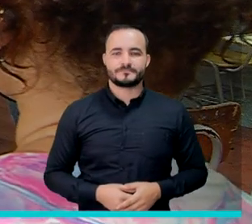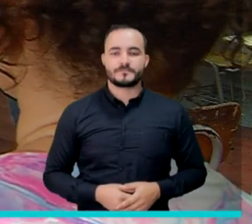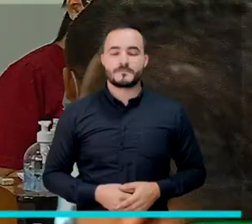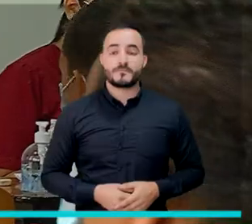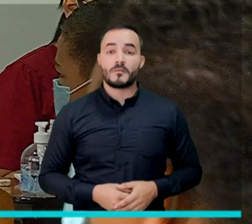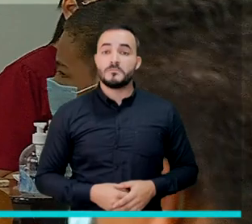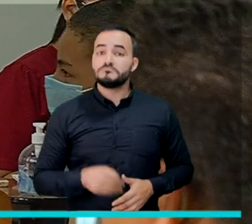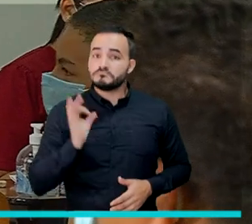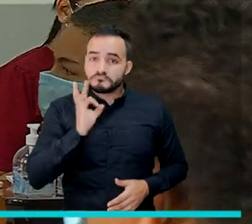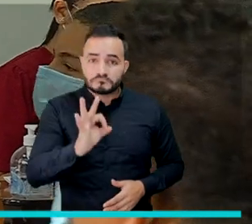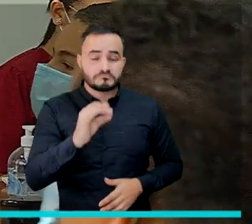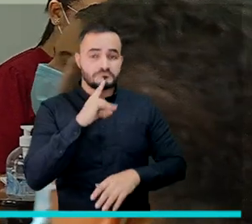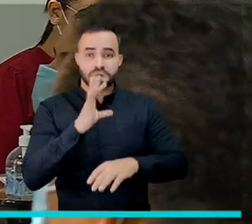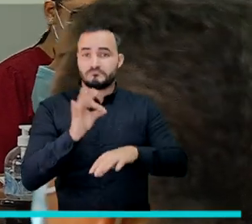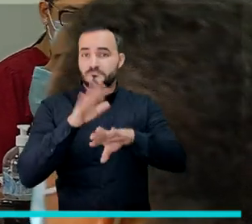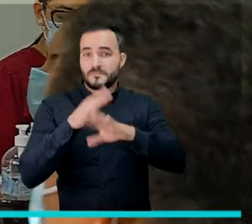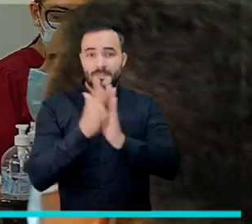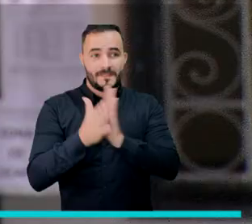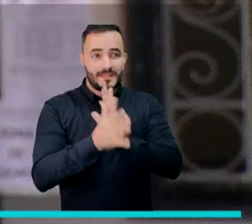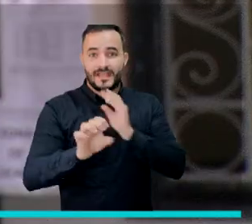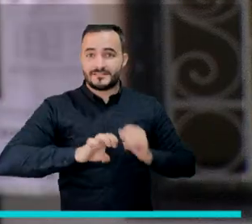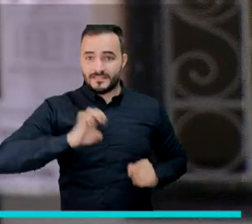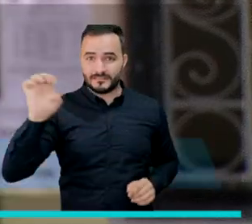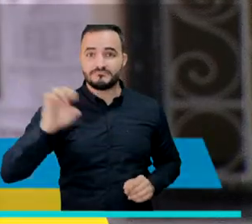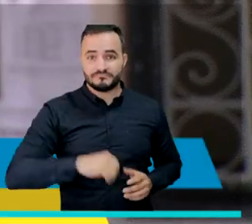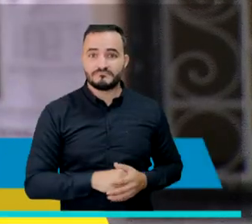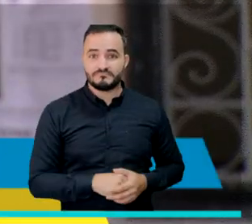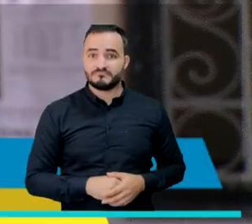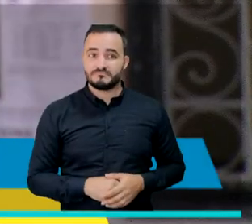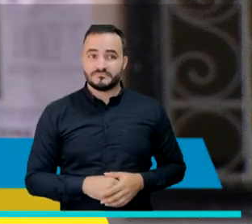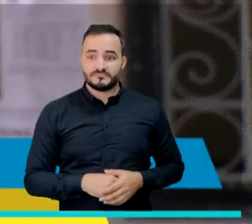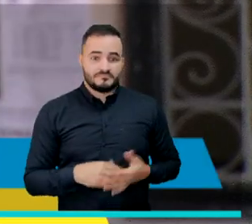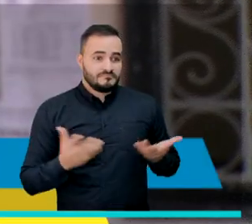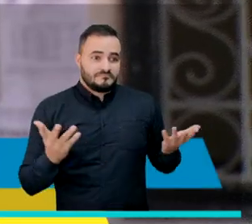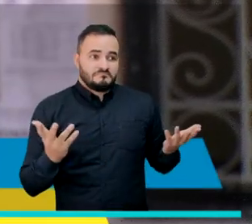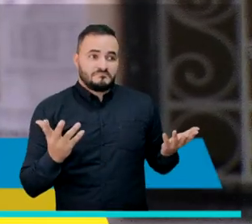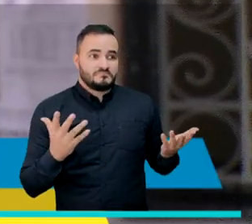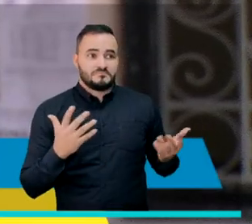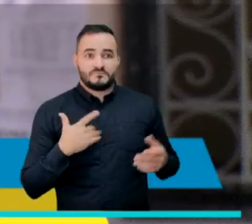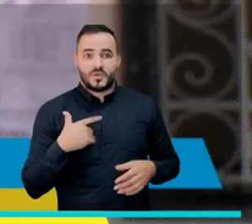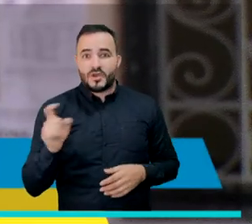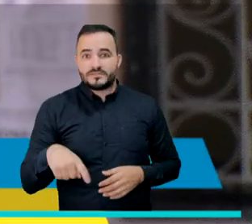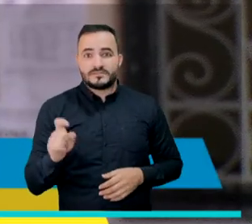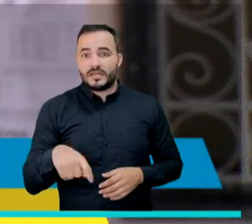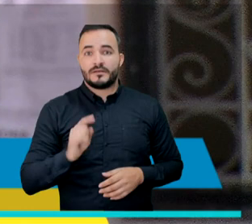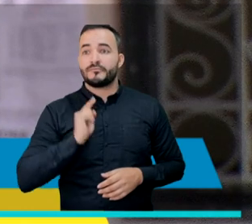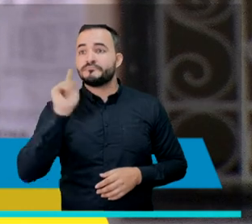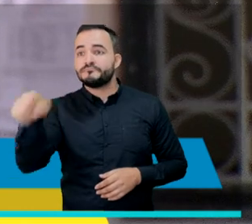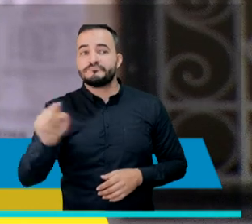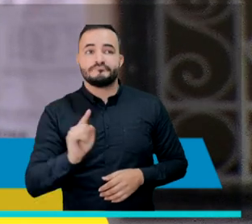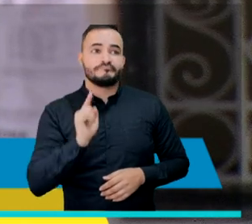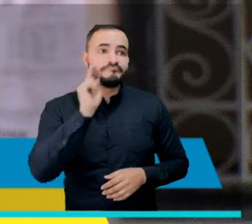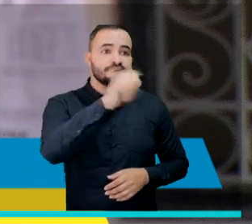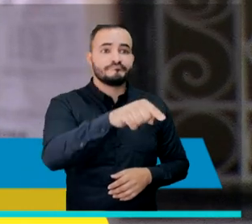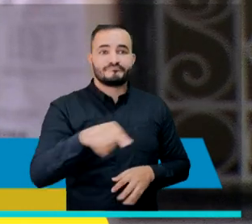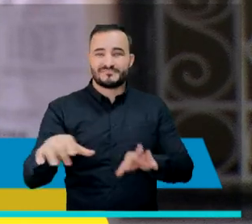Está excelente ya que no hay que ir a lugares así